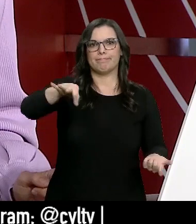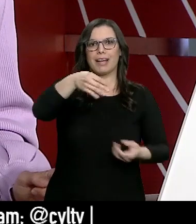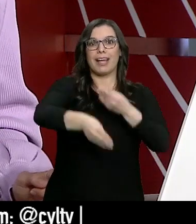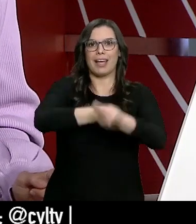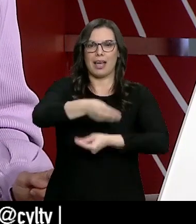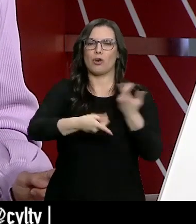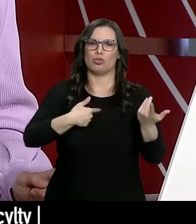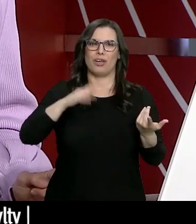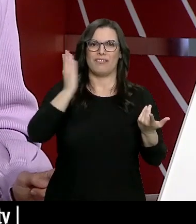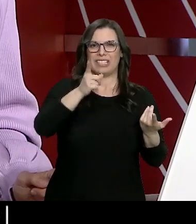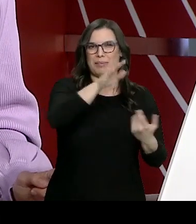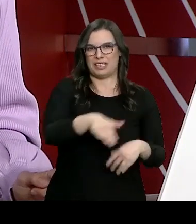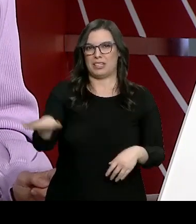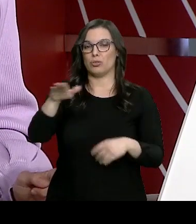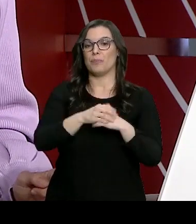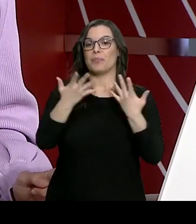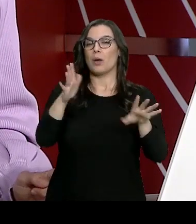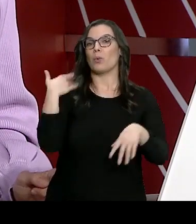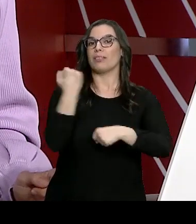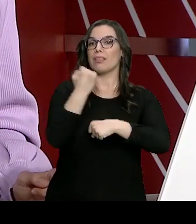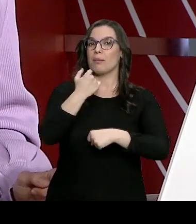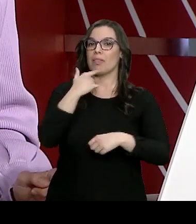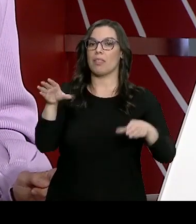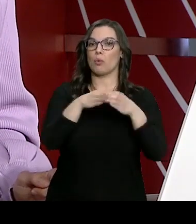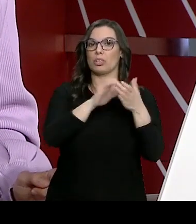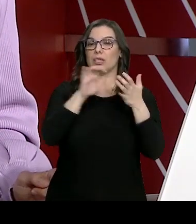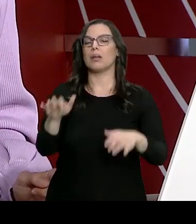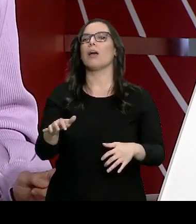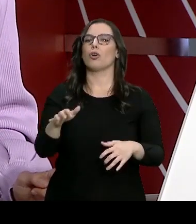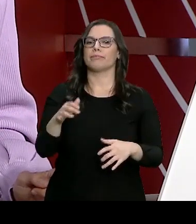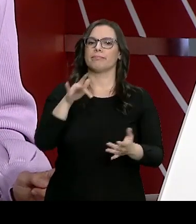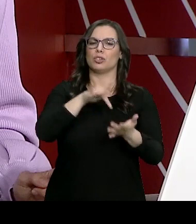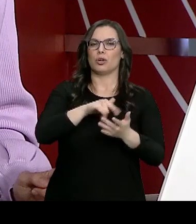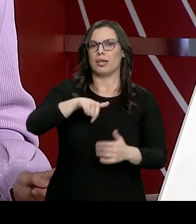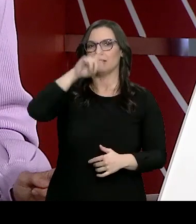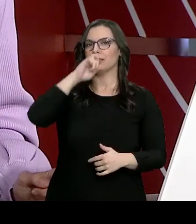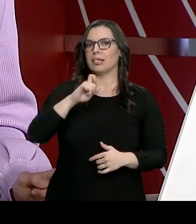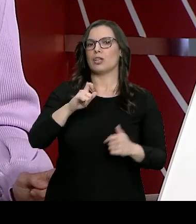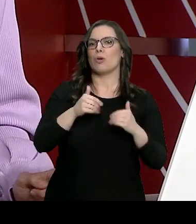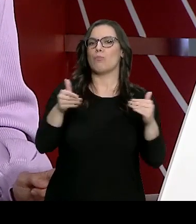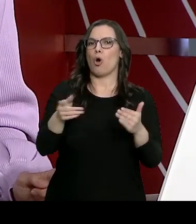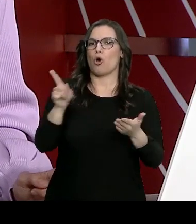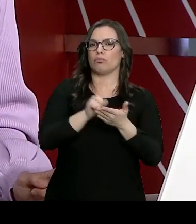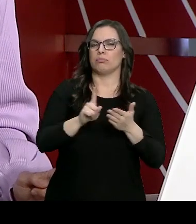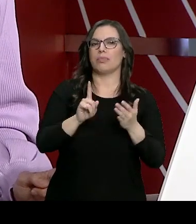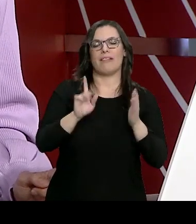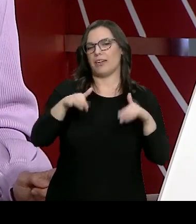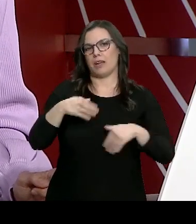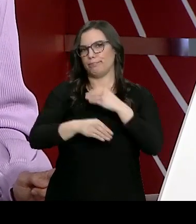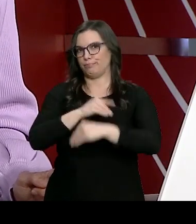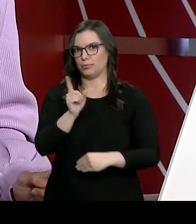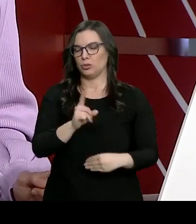de los pequeños. A pesar de que en diciembre la Junta dijo que se retomarían este año, finalmente no ha sido así. Desde el sector